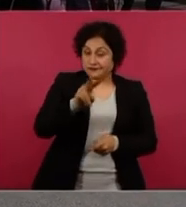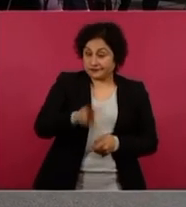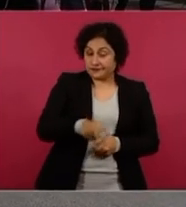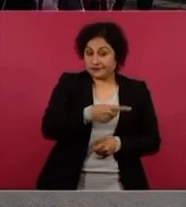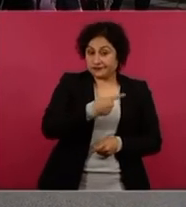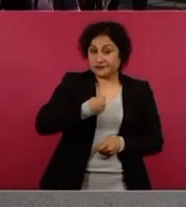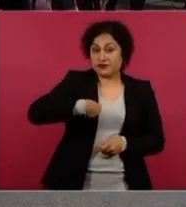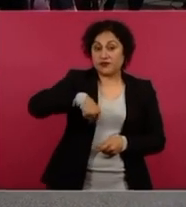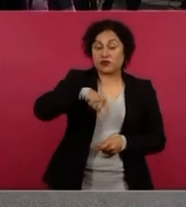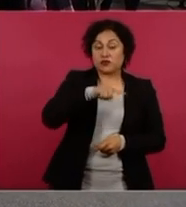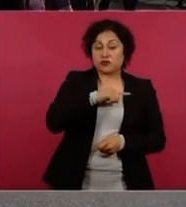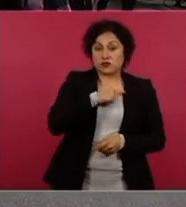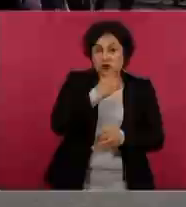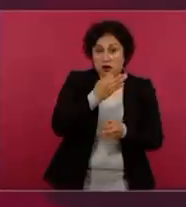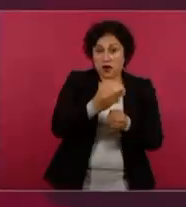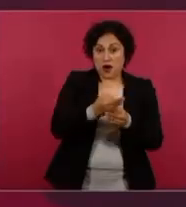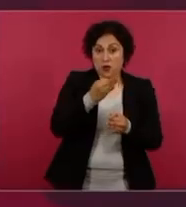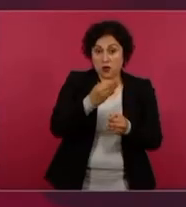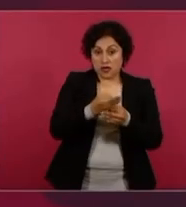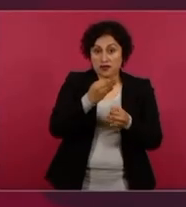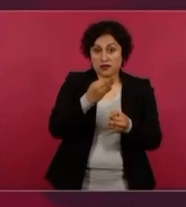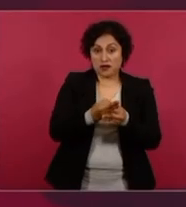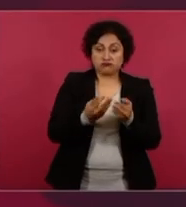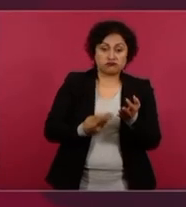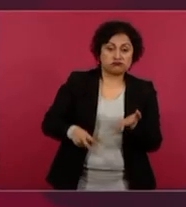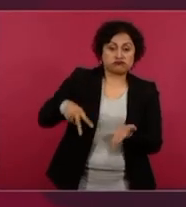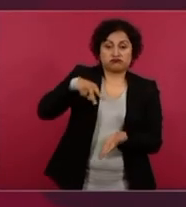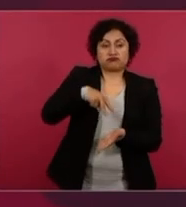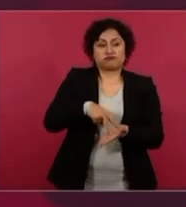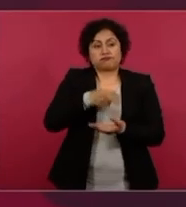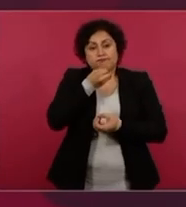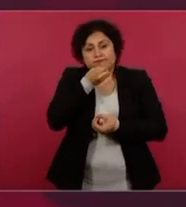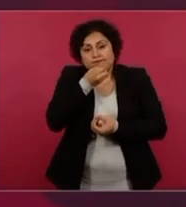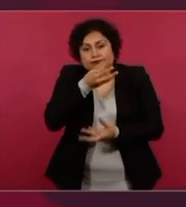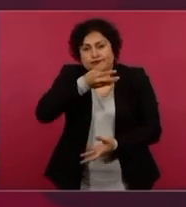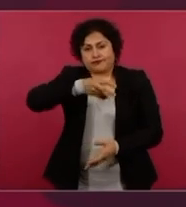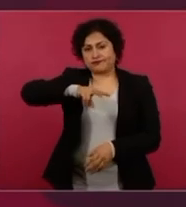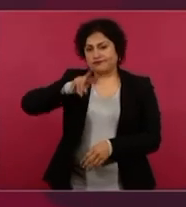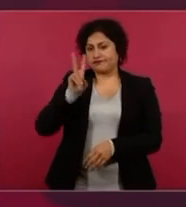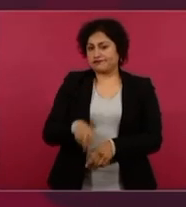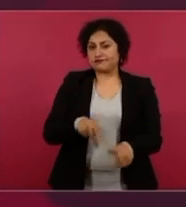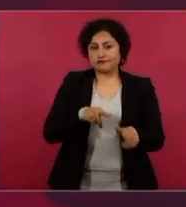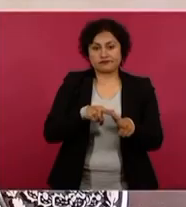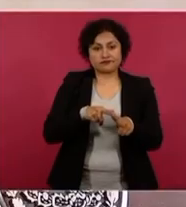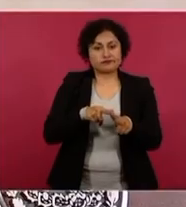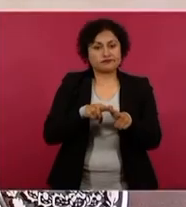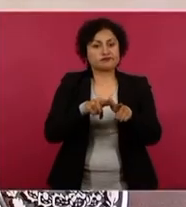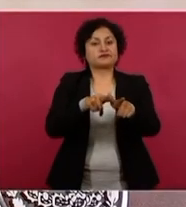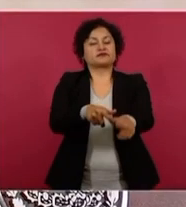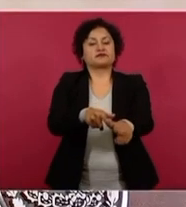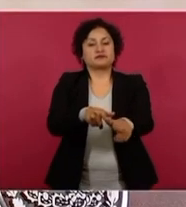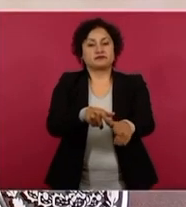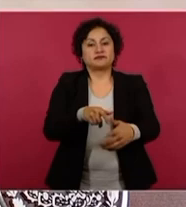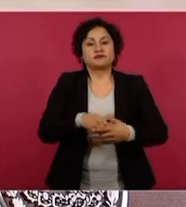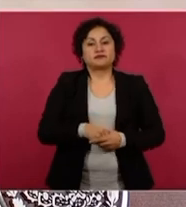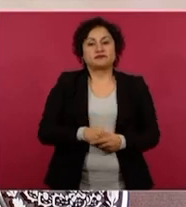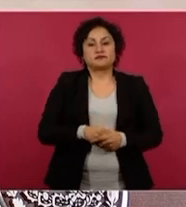dejar de hablar con la verdad y de replicar